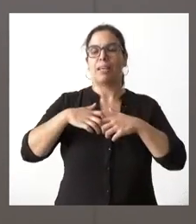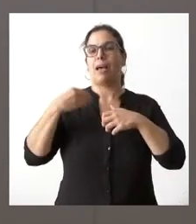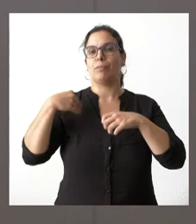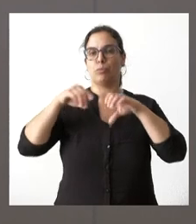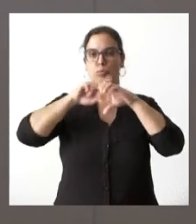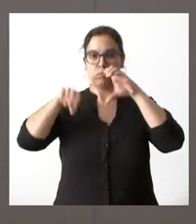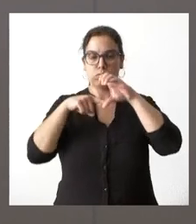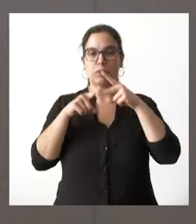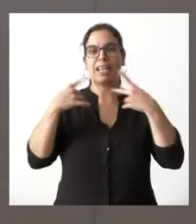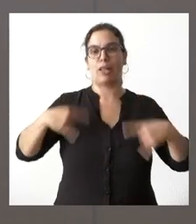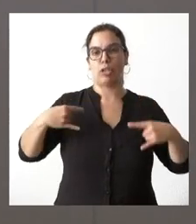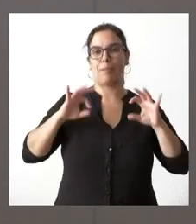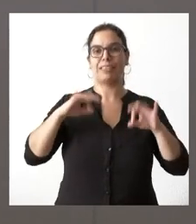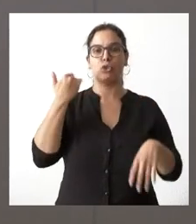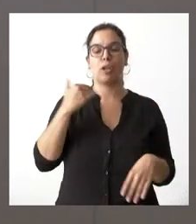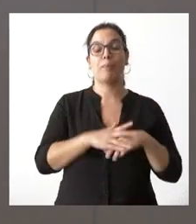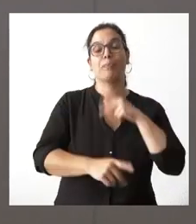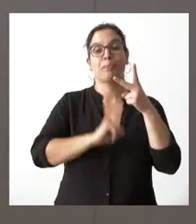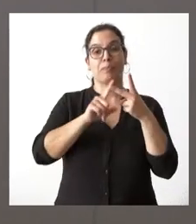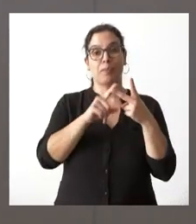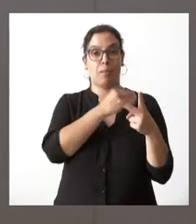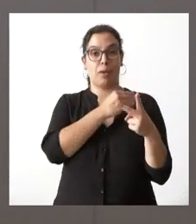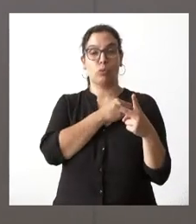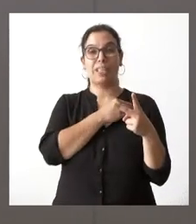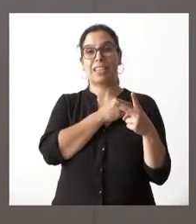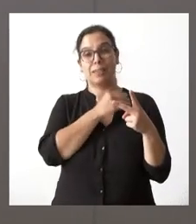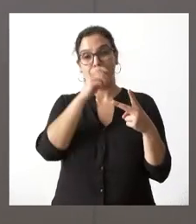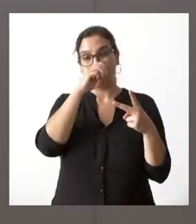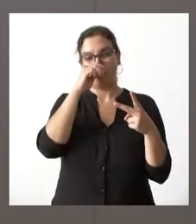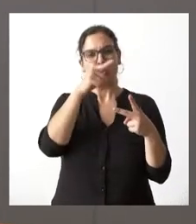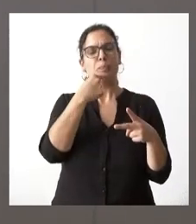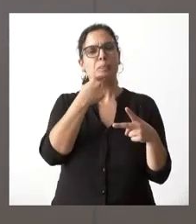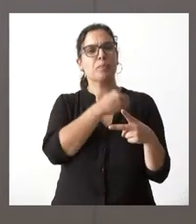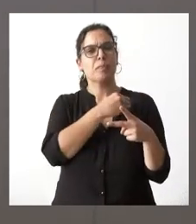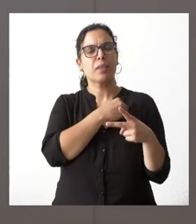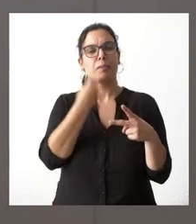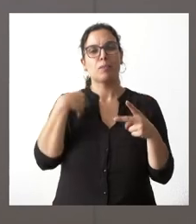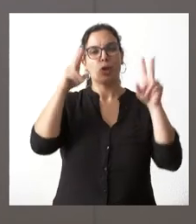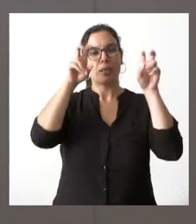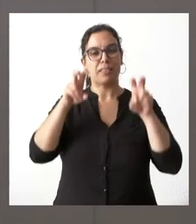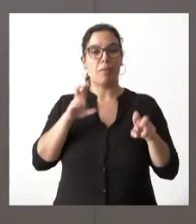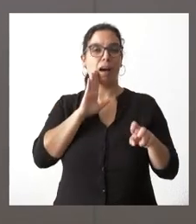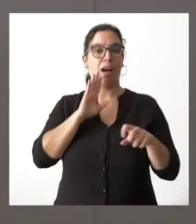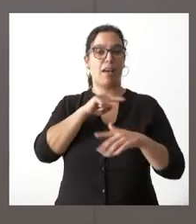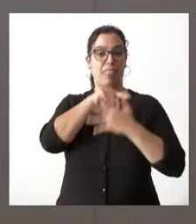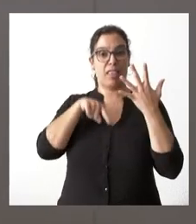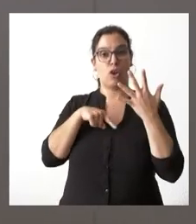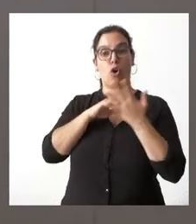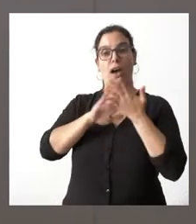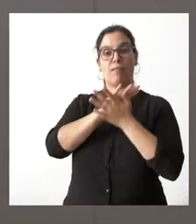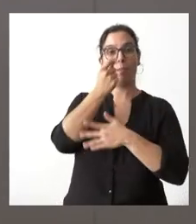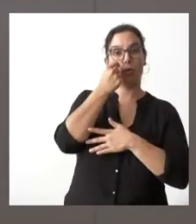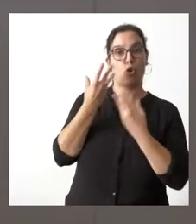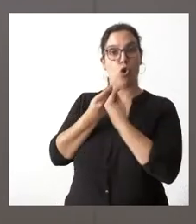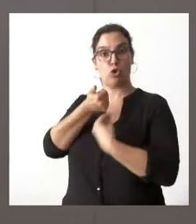en Soria en segundo lugar decía usted que entre los cinco temas que yo he señalado le llamaba la atención